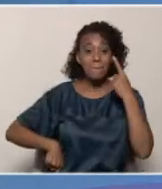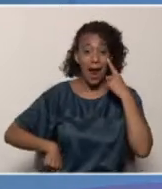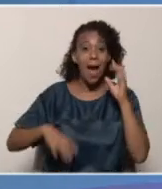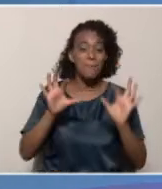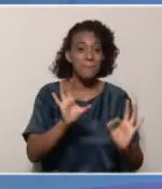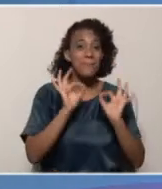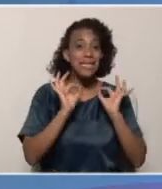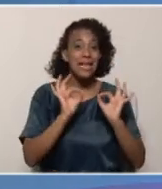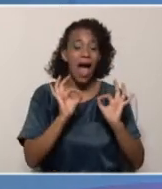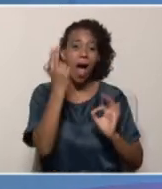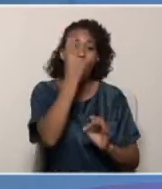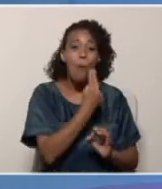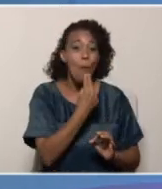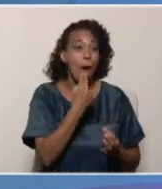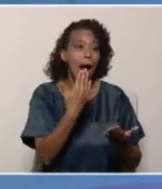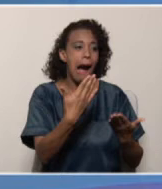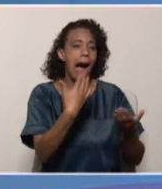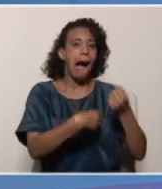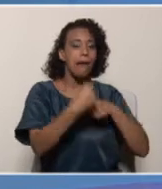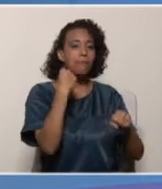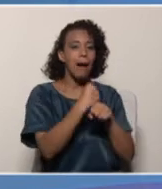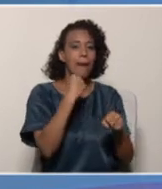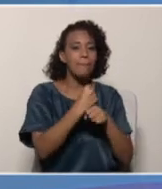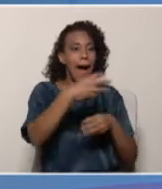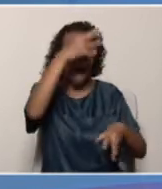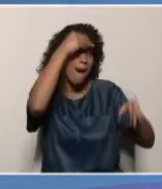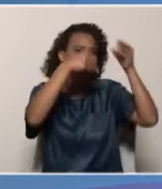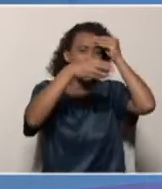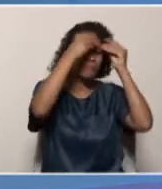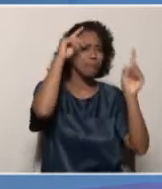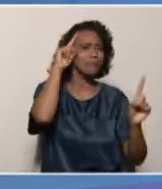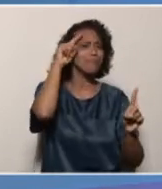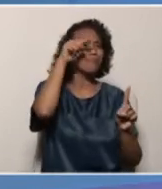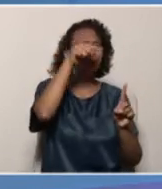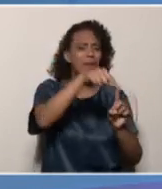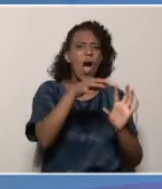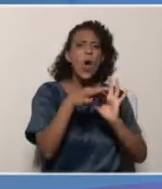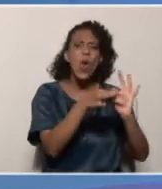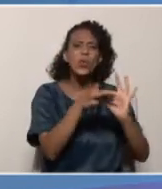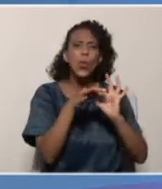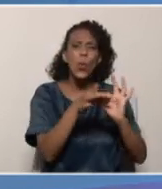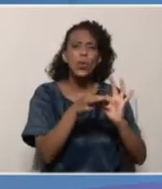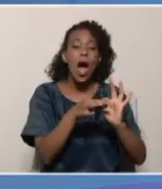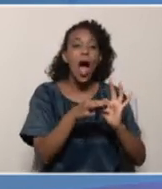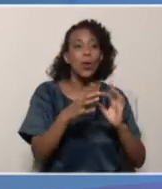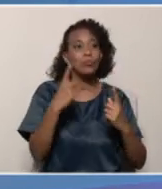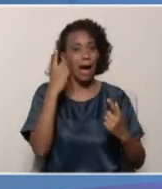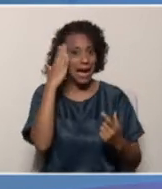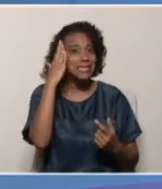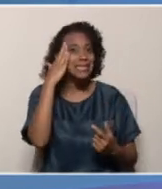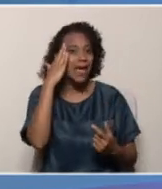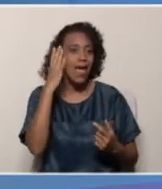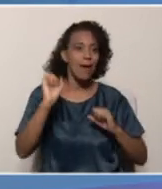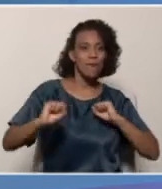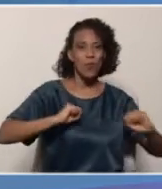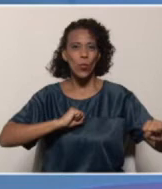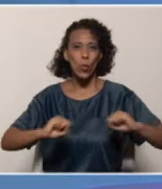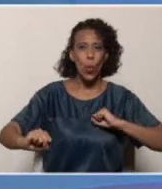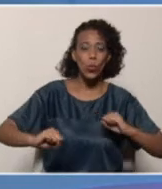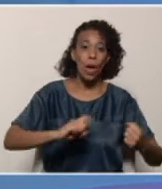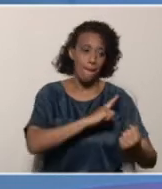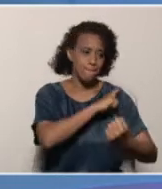especialidades ocupacionales. Estas, por supuesto, están directamente relacionadas con sus habilidades, destrezas,